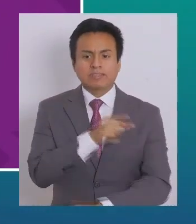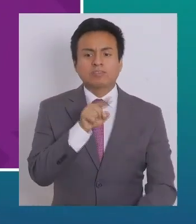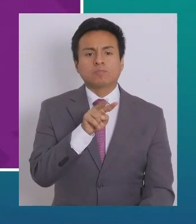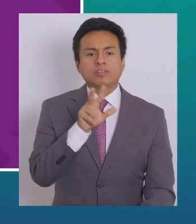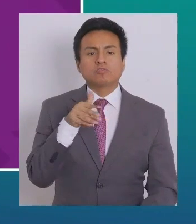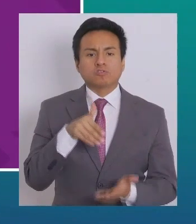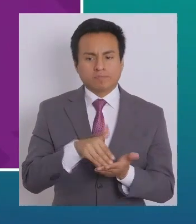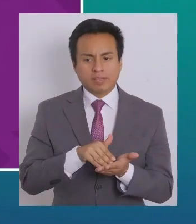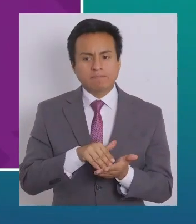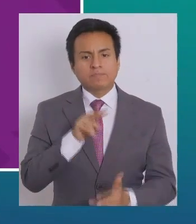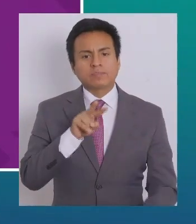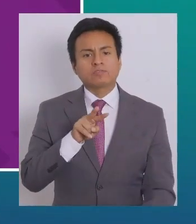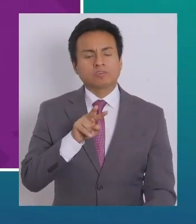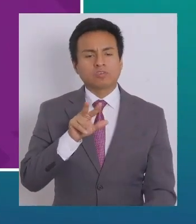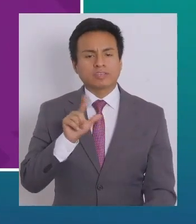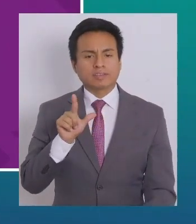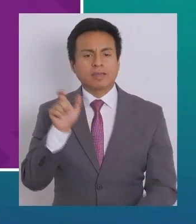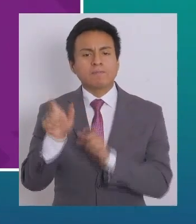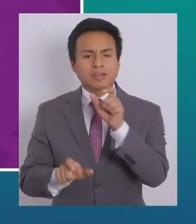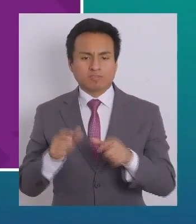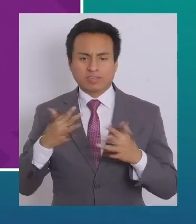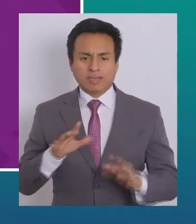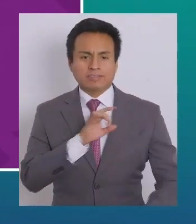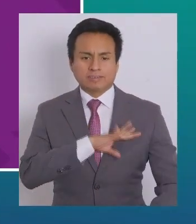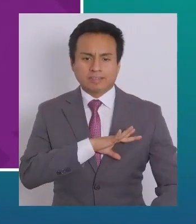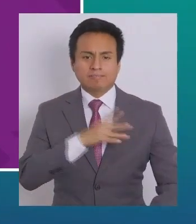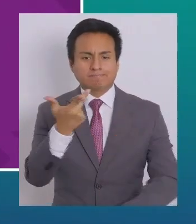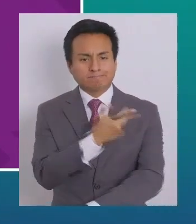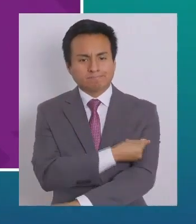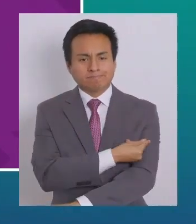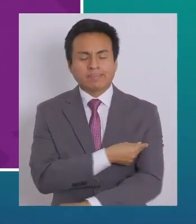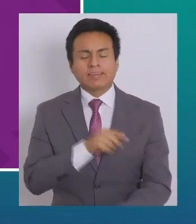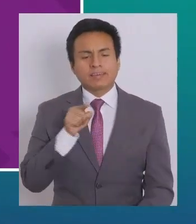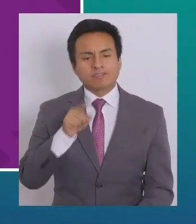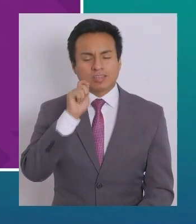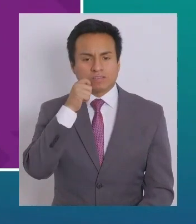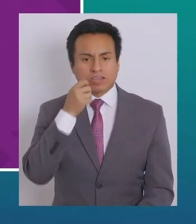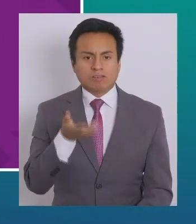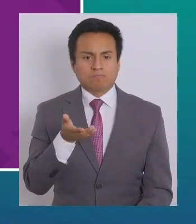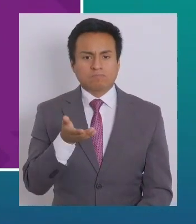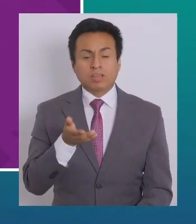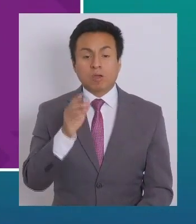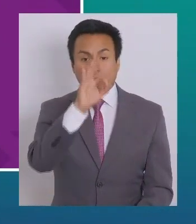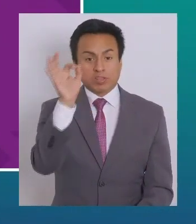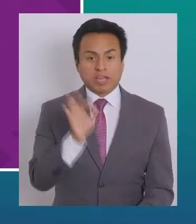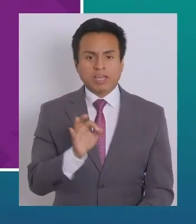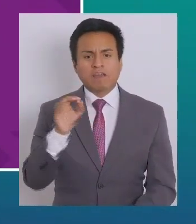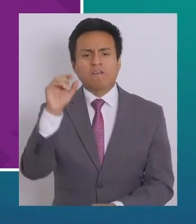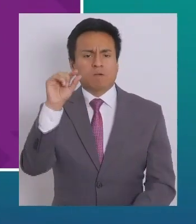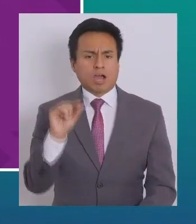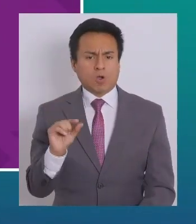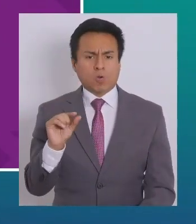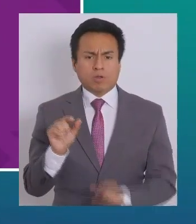.287 personas en Chile. Esto obviamente todavía es un porcentaje bajo de la